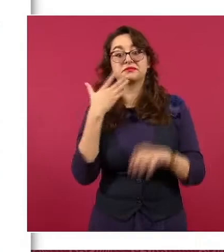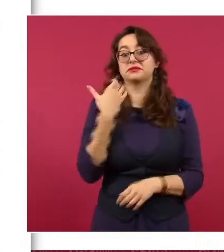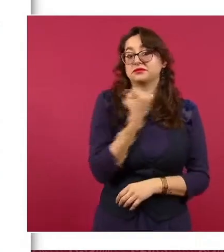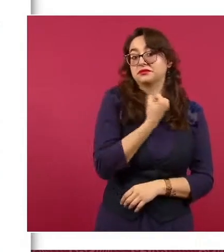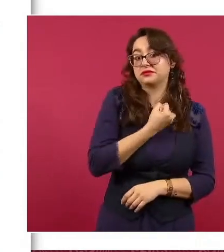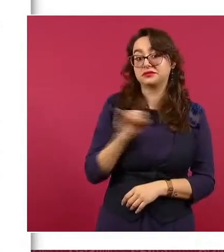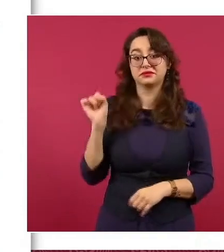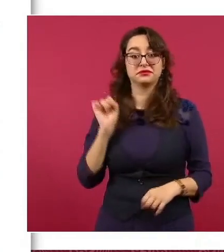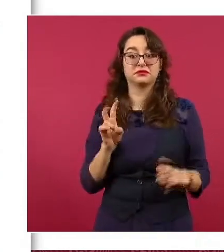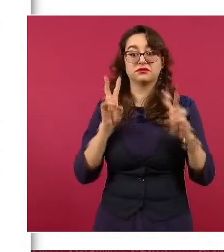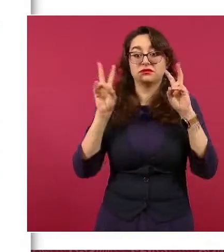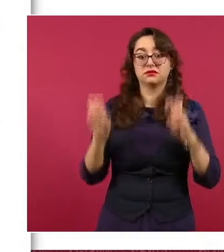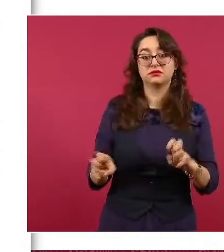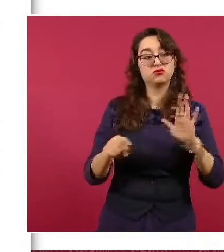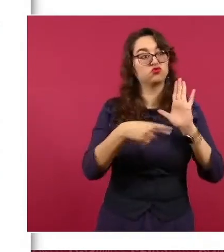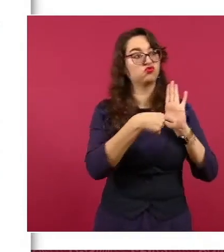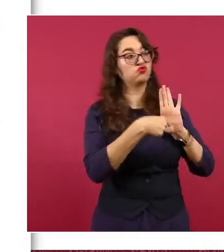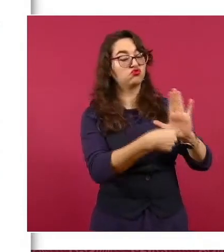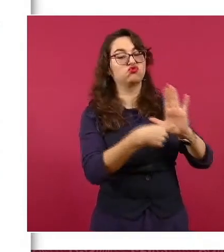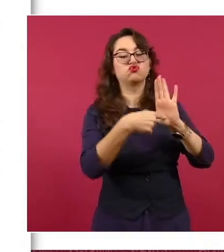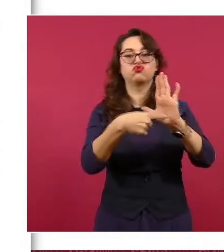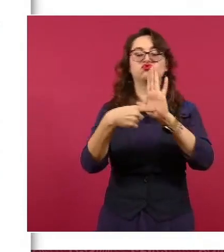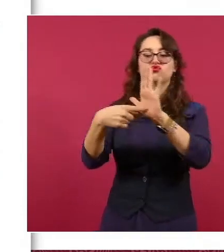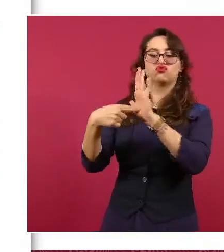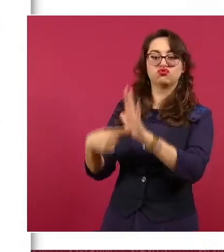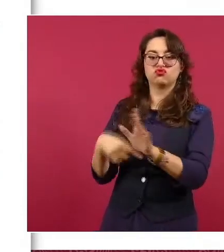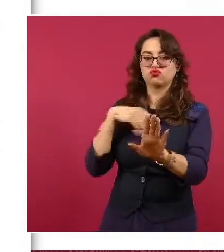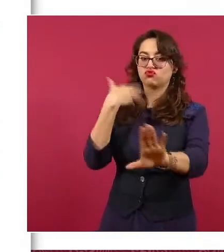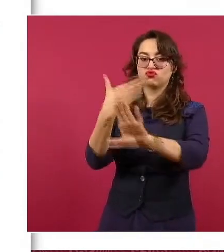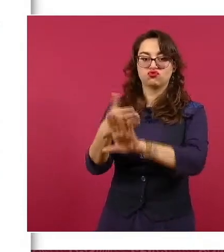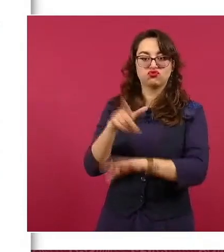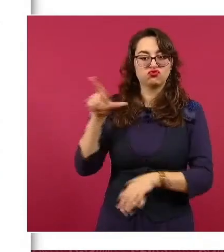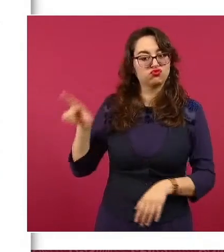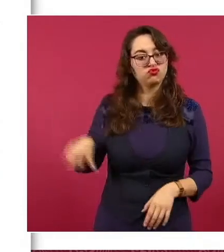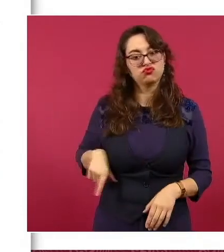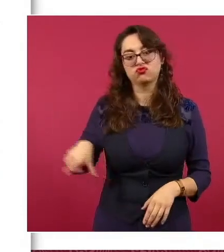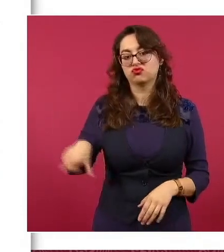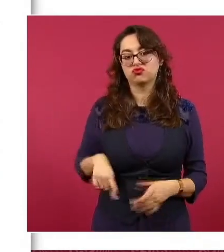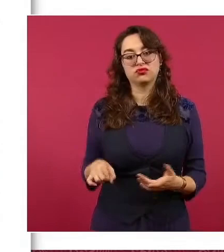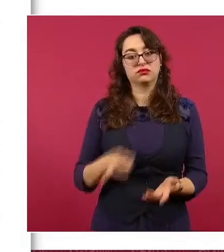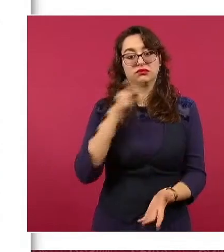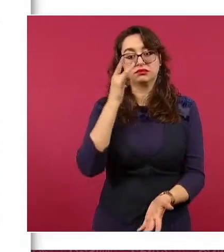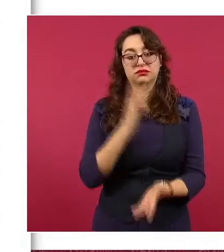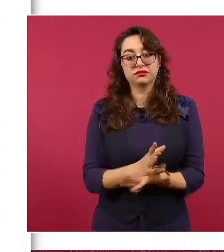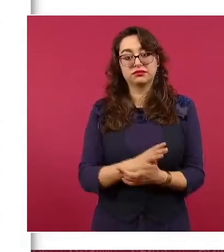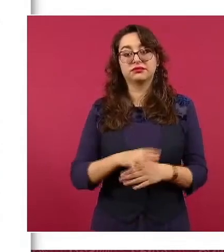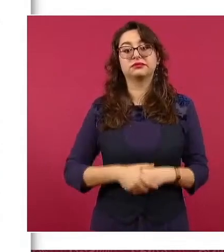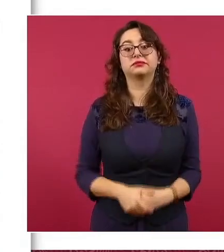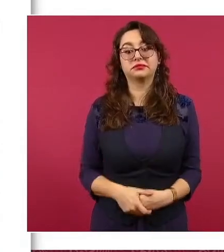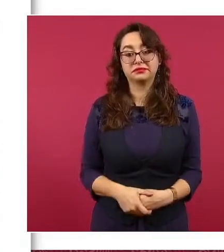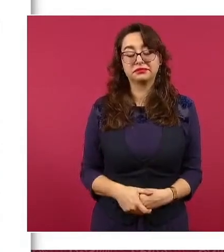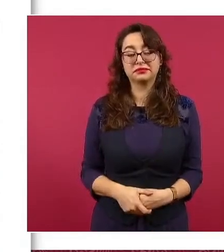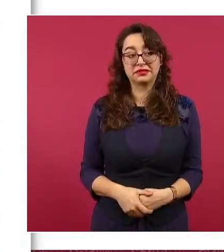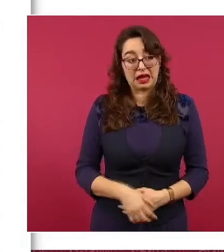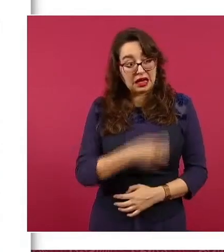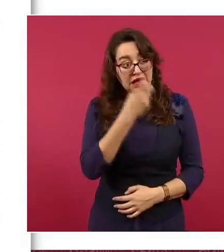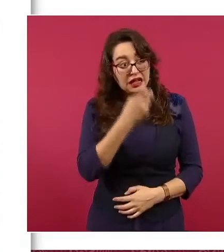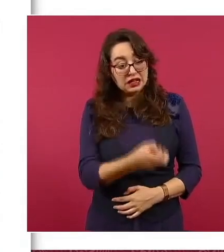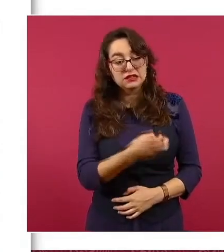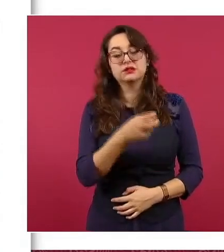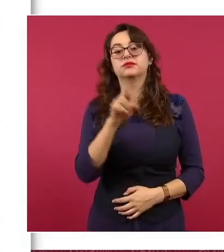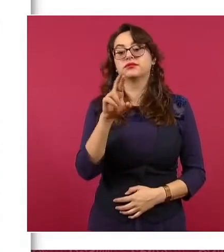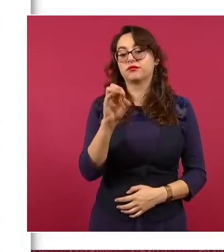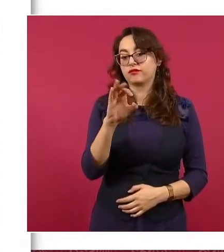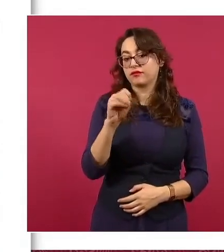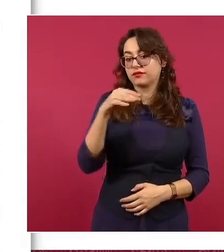cualquier cosa para llevarle la contraria al gobierno. Así se las gasta Reforma, Claudio